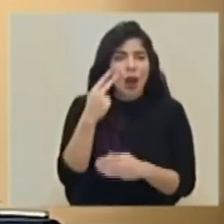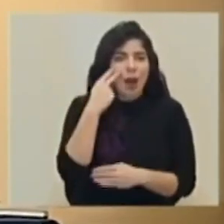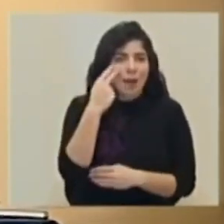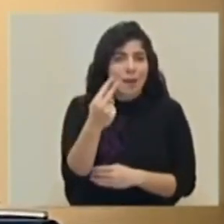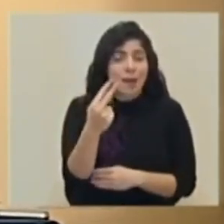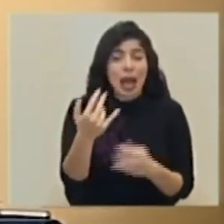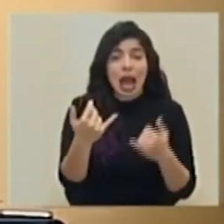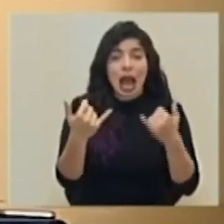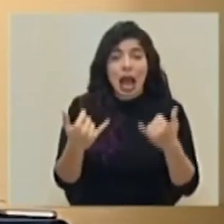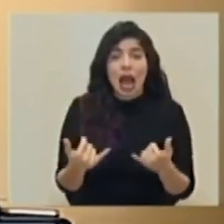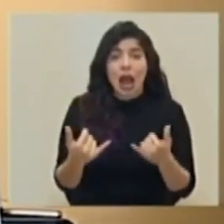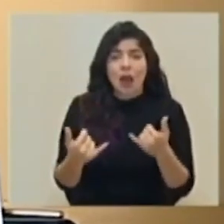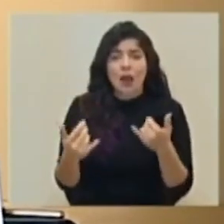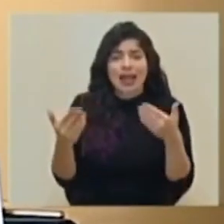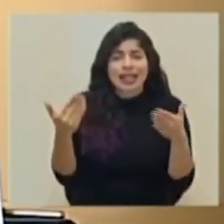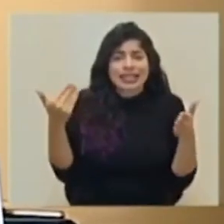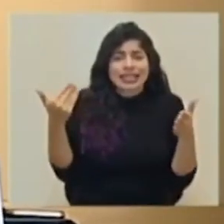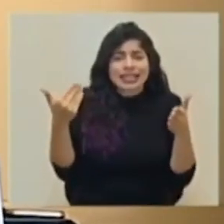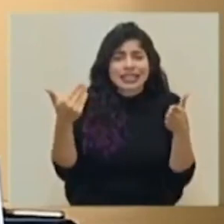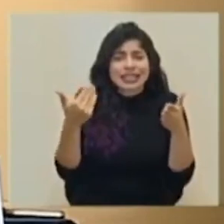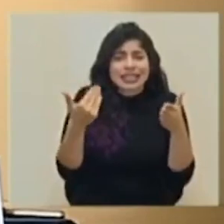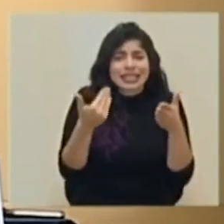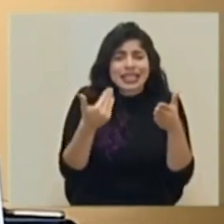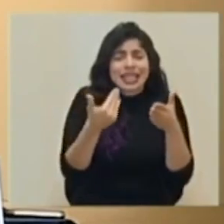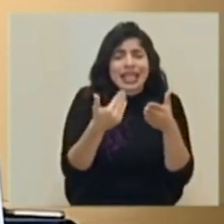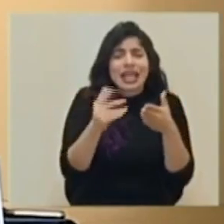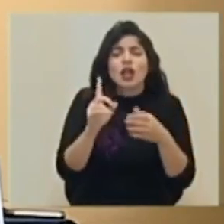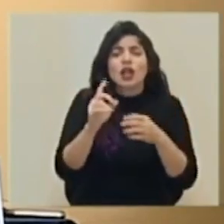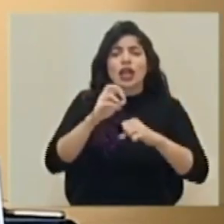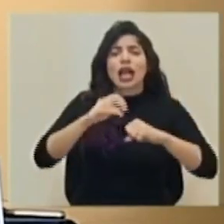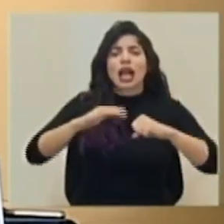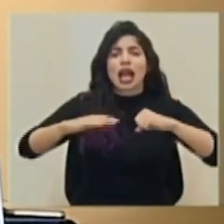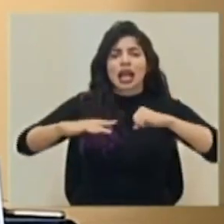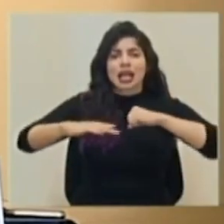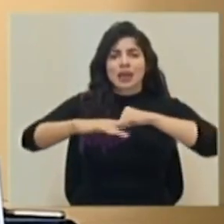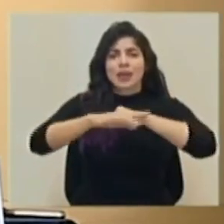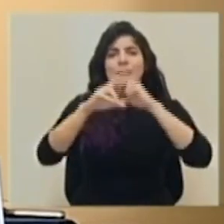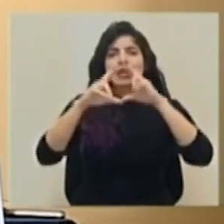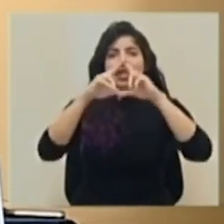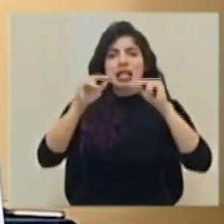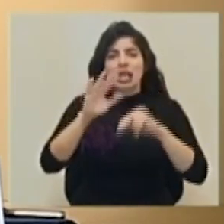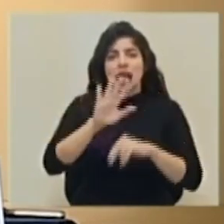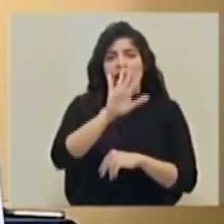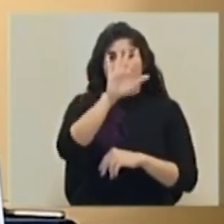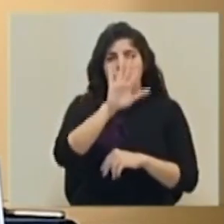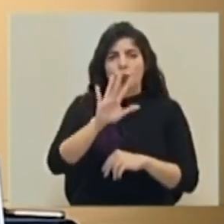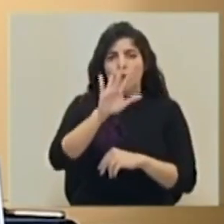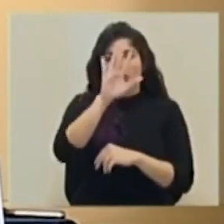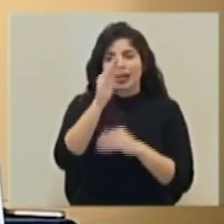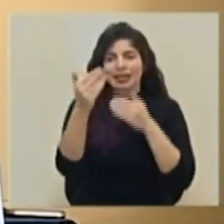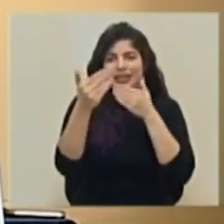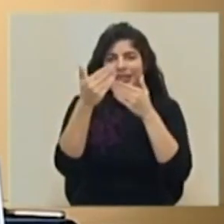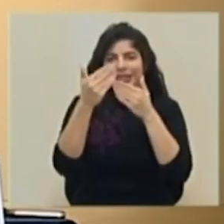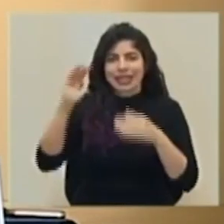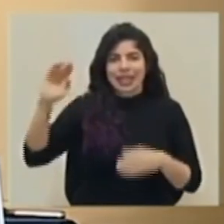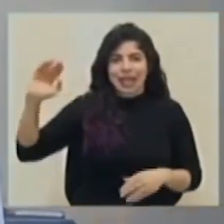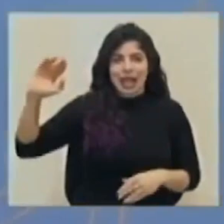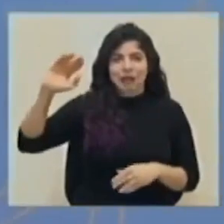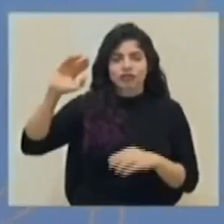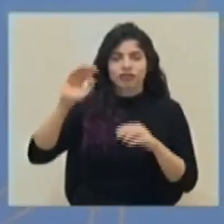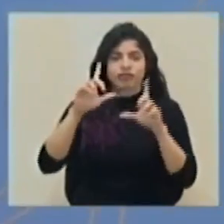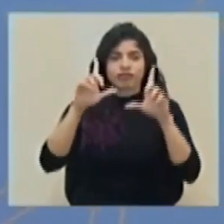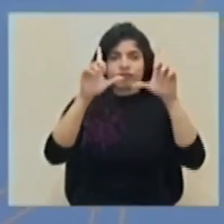se encuentra muy cerca ya de las costas caribeñas de Nicaragua. En la próxima transparencia